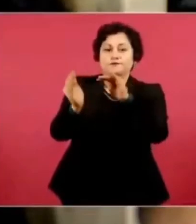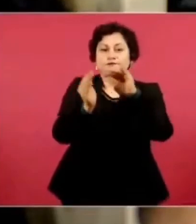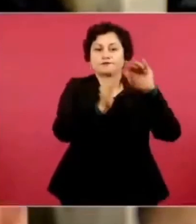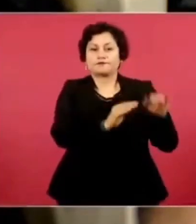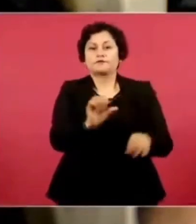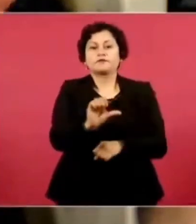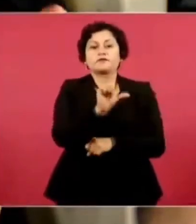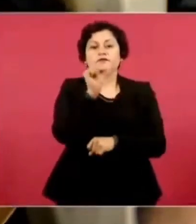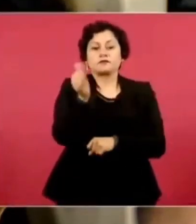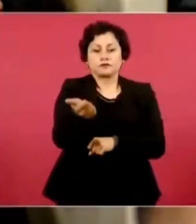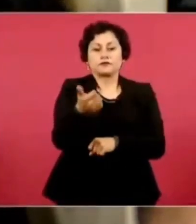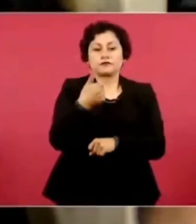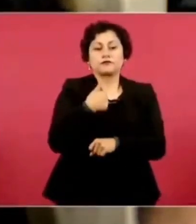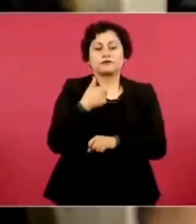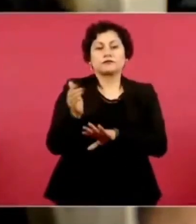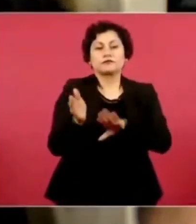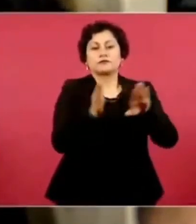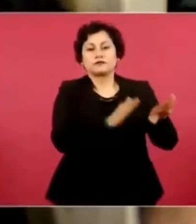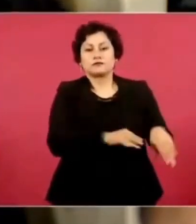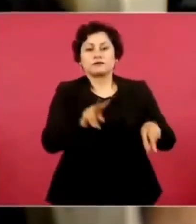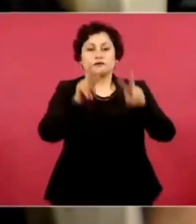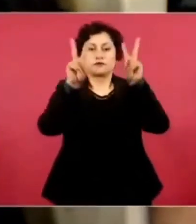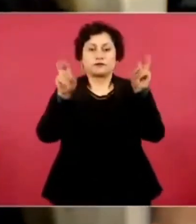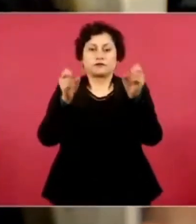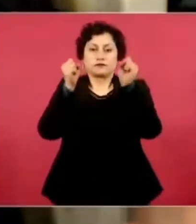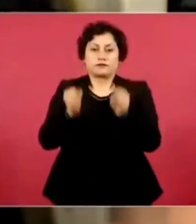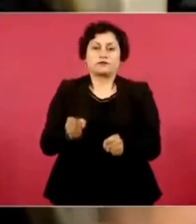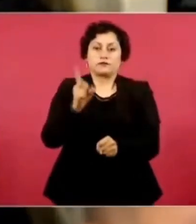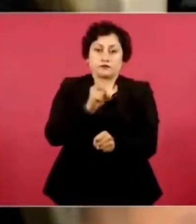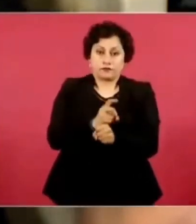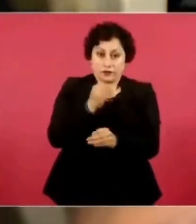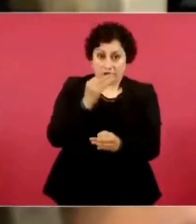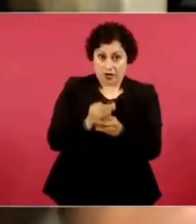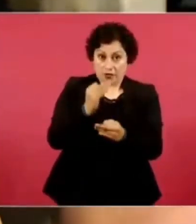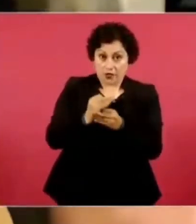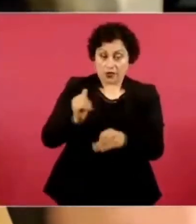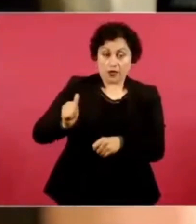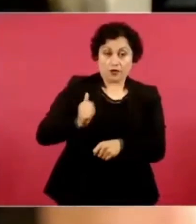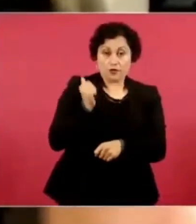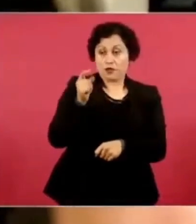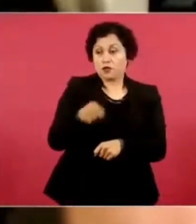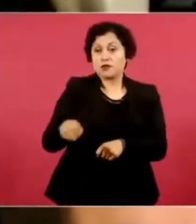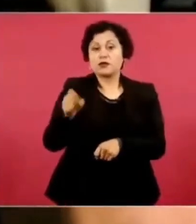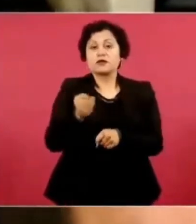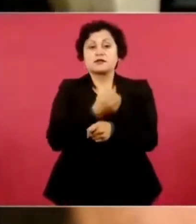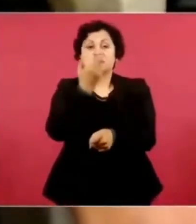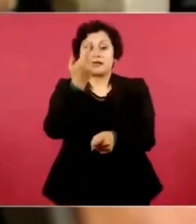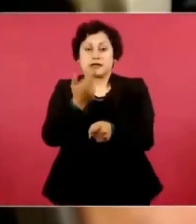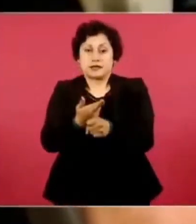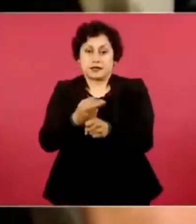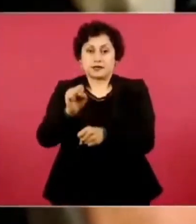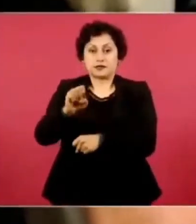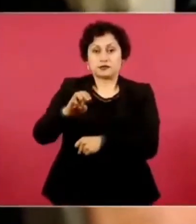Para concluir, me paso del tema de salud al tema de seguridad, aprovechando que está el secretario de Marina, a si nos puede apoyar.